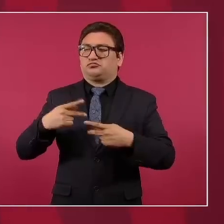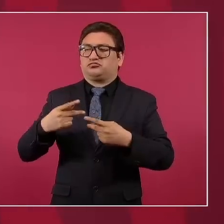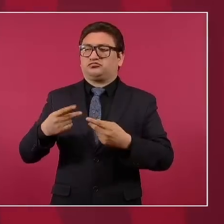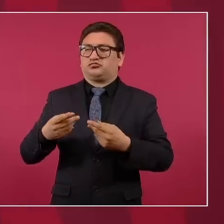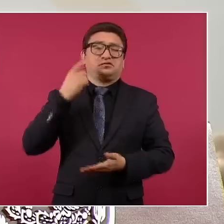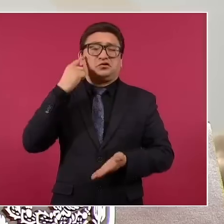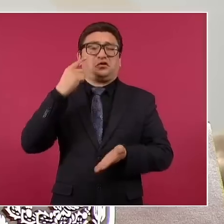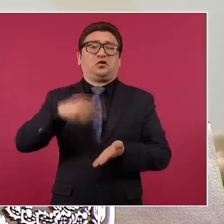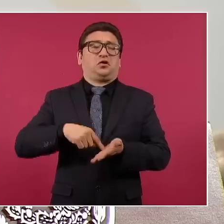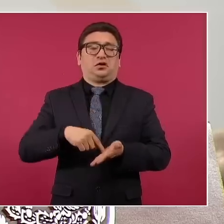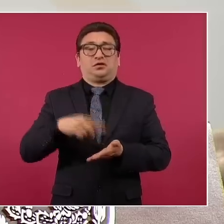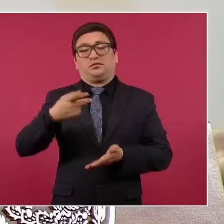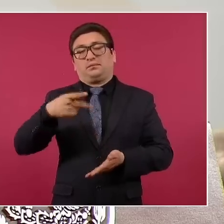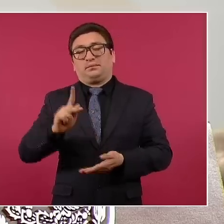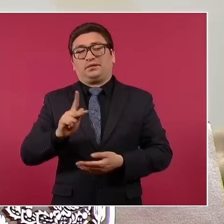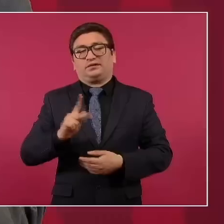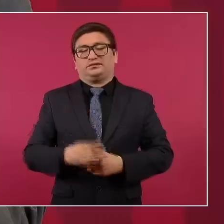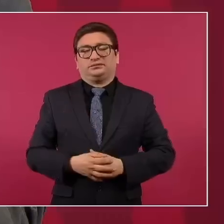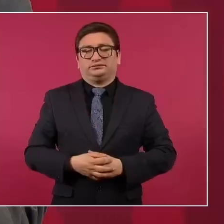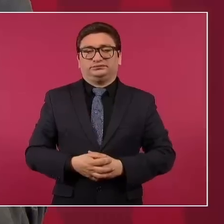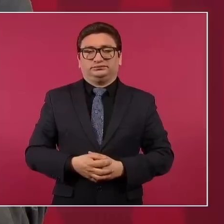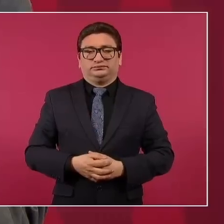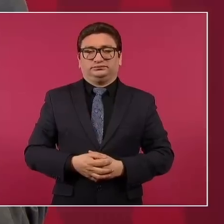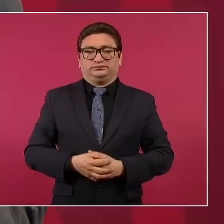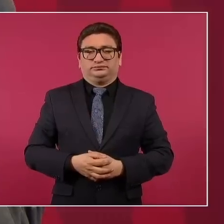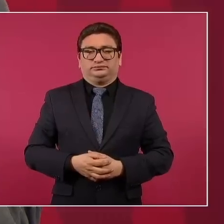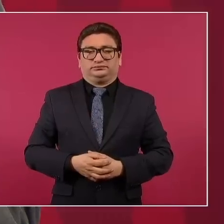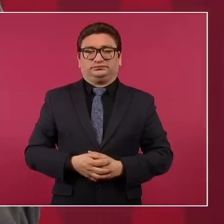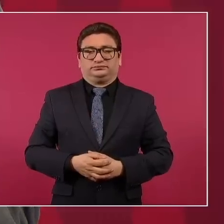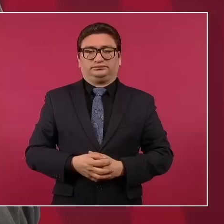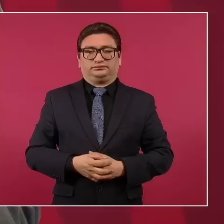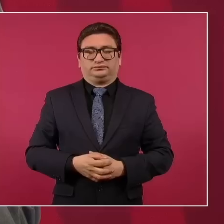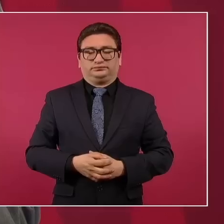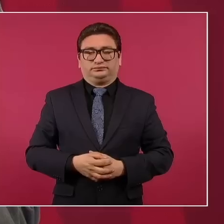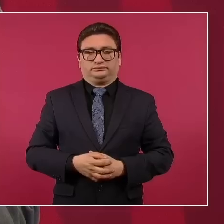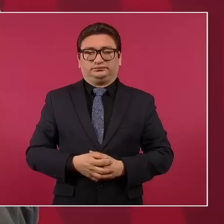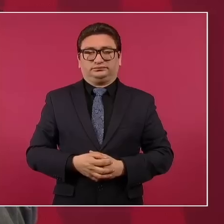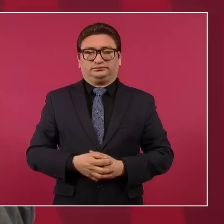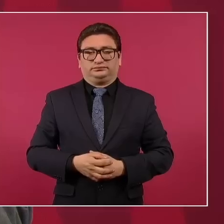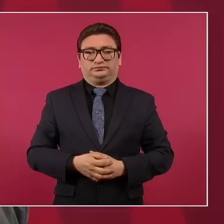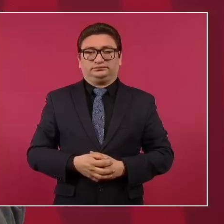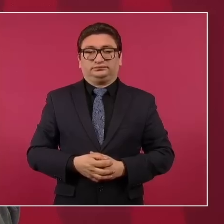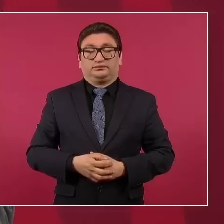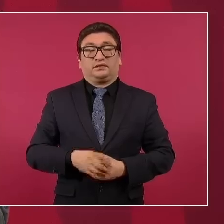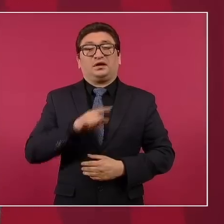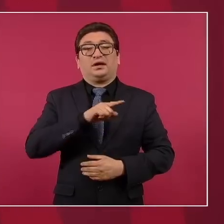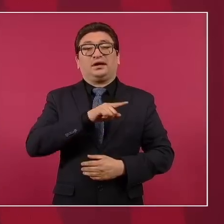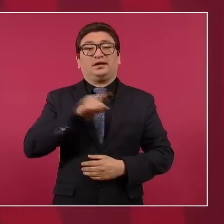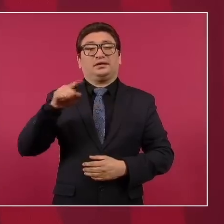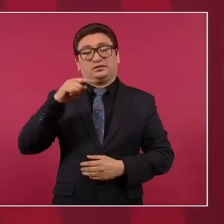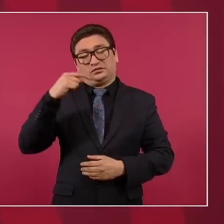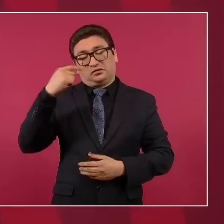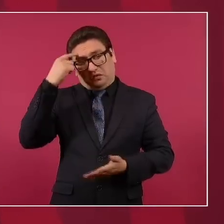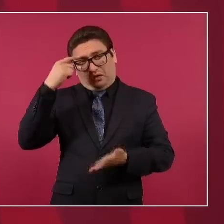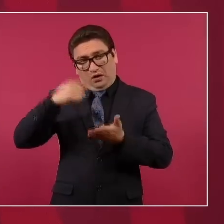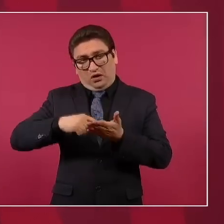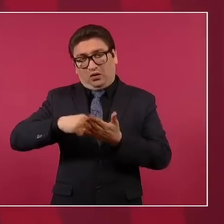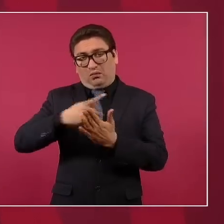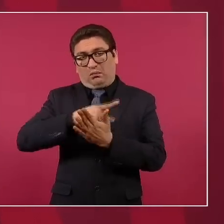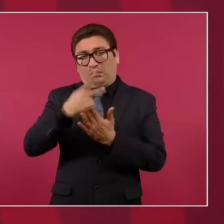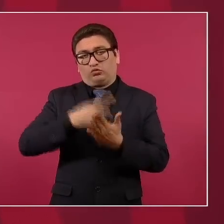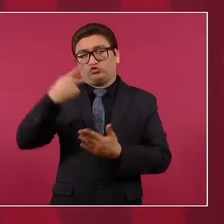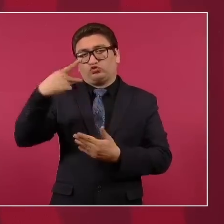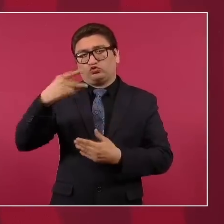Lo que tenían como plan los neoliberales o